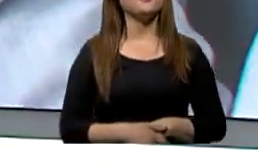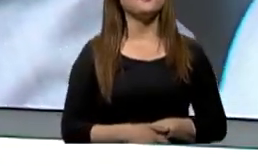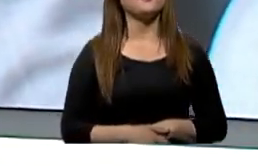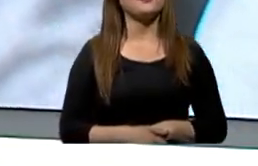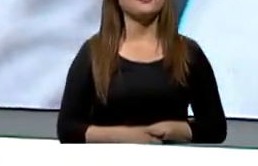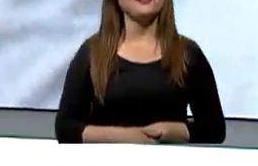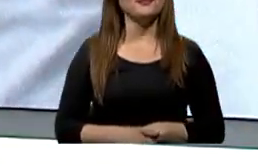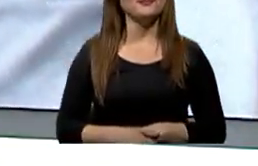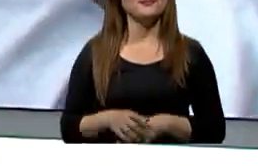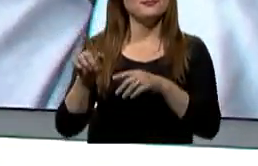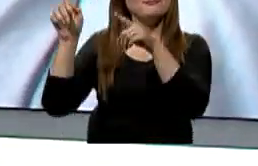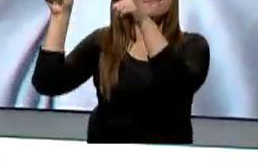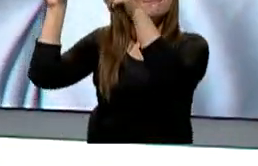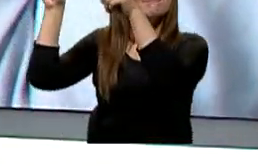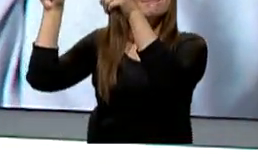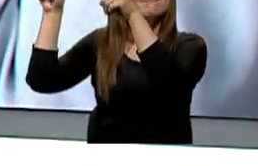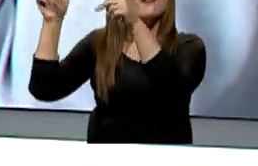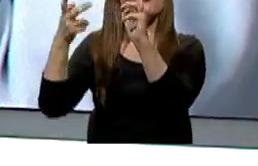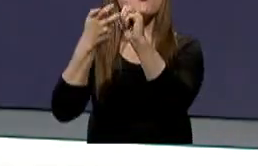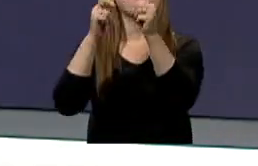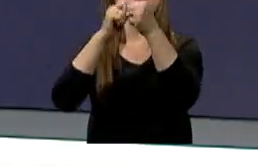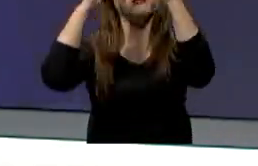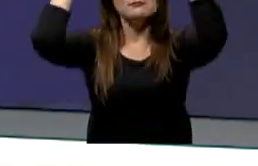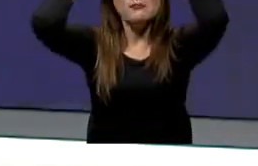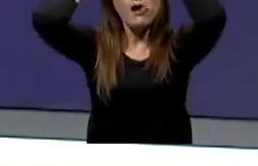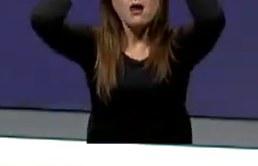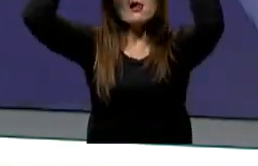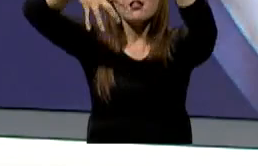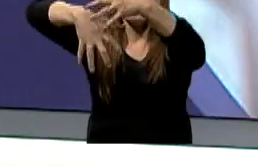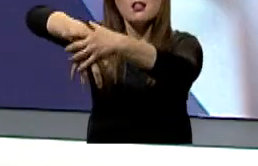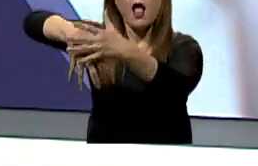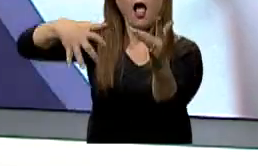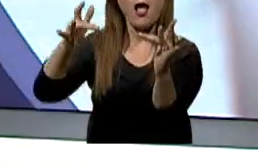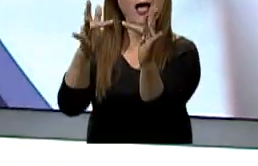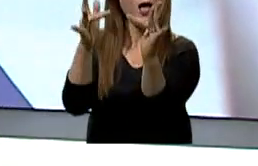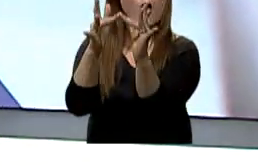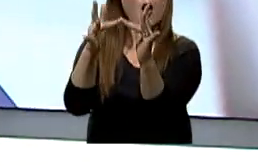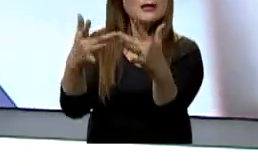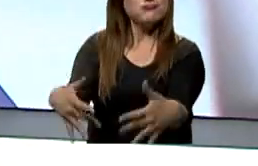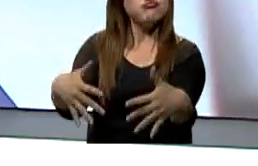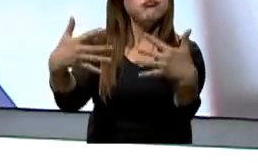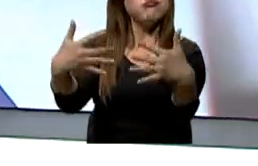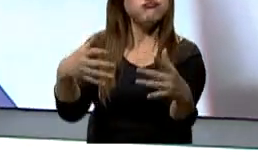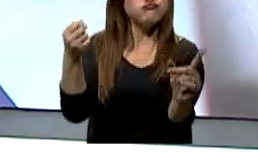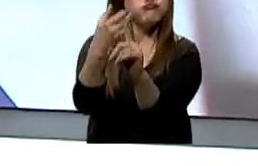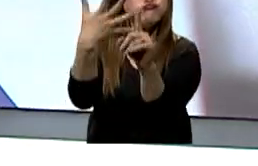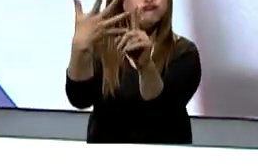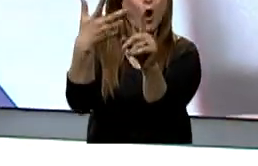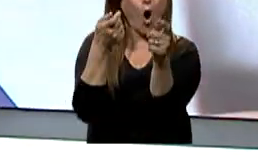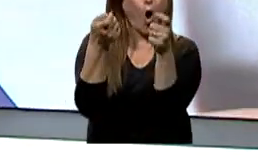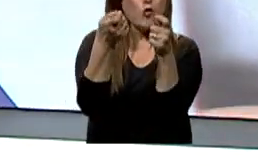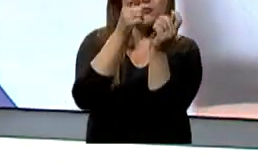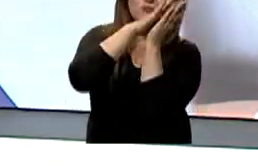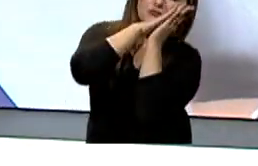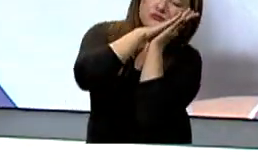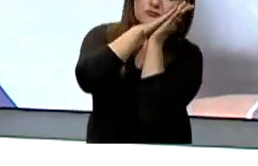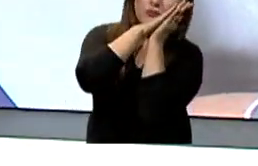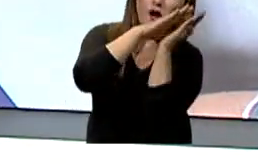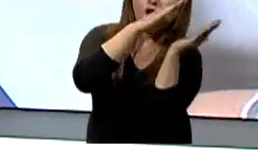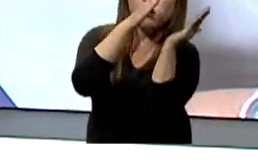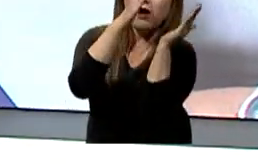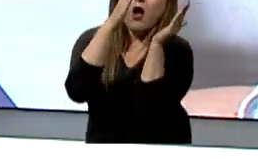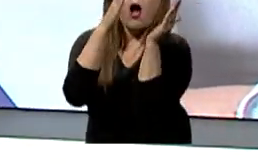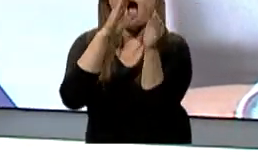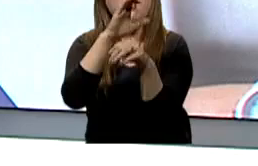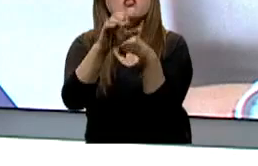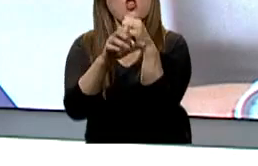Pues la narcolepsia es un trastorno neurológico crónico que afecta la capacidad del cerebro para controlar los ciclos del sueño y vigilia. Los